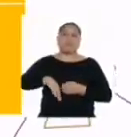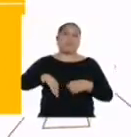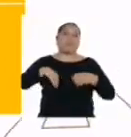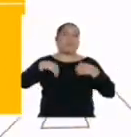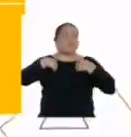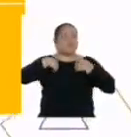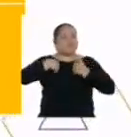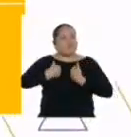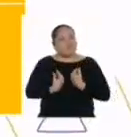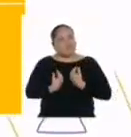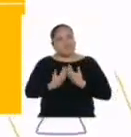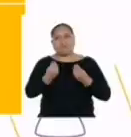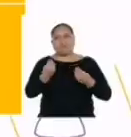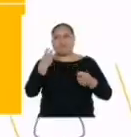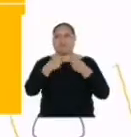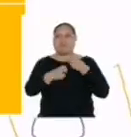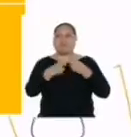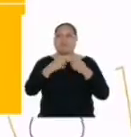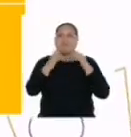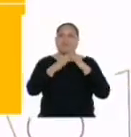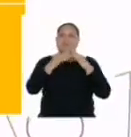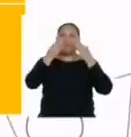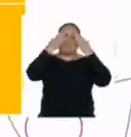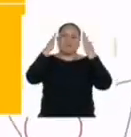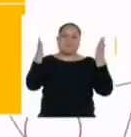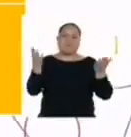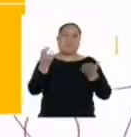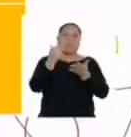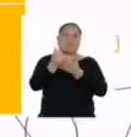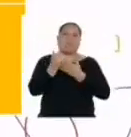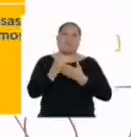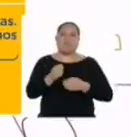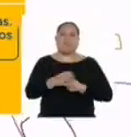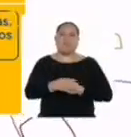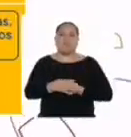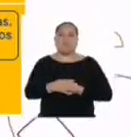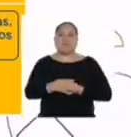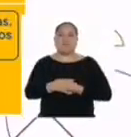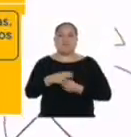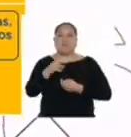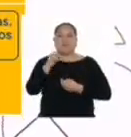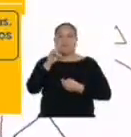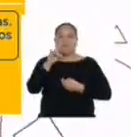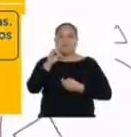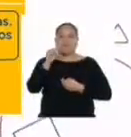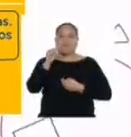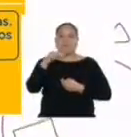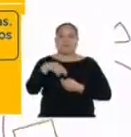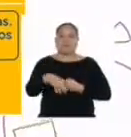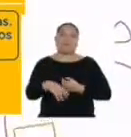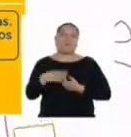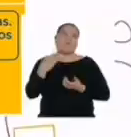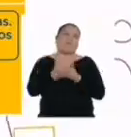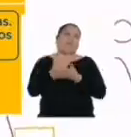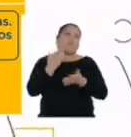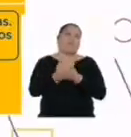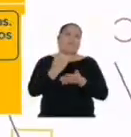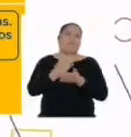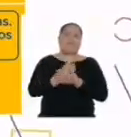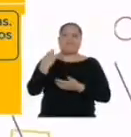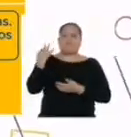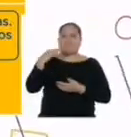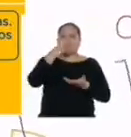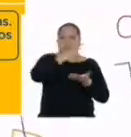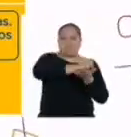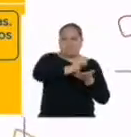tantos conflictos en casa, ya no sé qué hacer. ¡Ayuda! De ahí Susana publicó, Fastidiada porque agarran